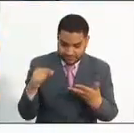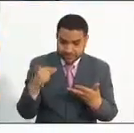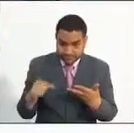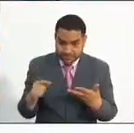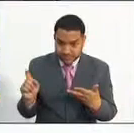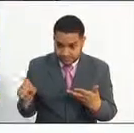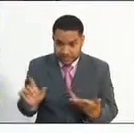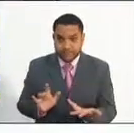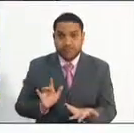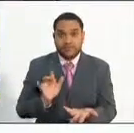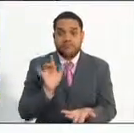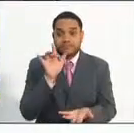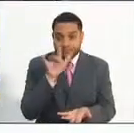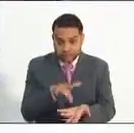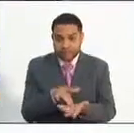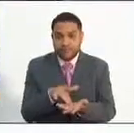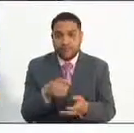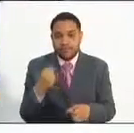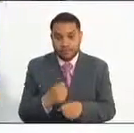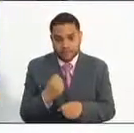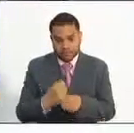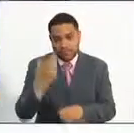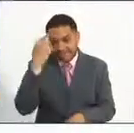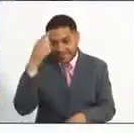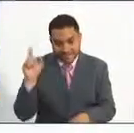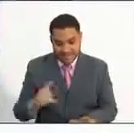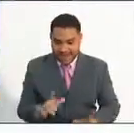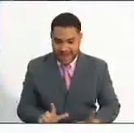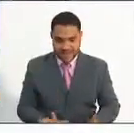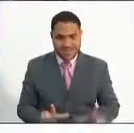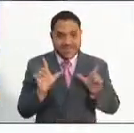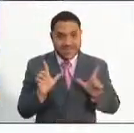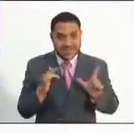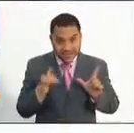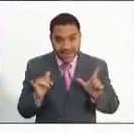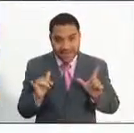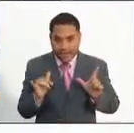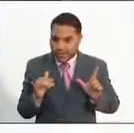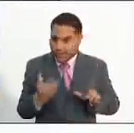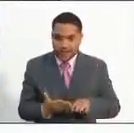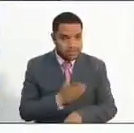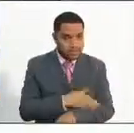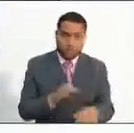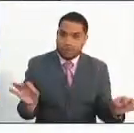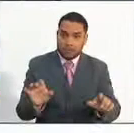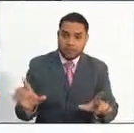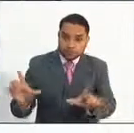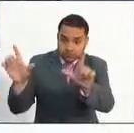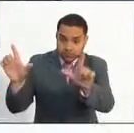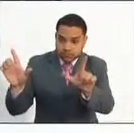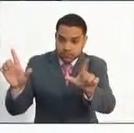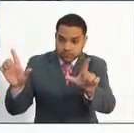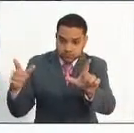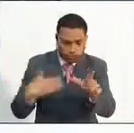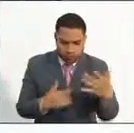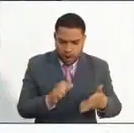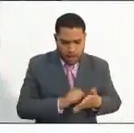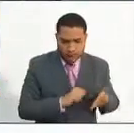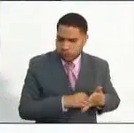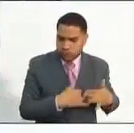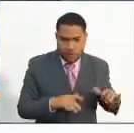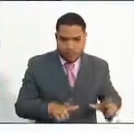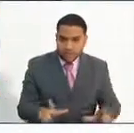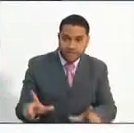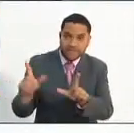profesional es el de haber obtenido ya el título. Si la persona no tiene el título profesional, al momento de